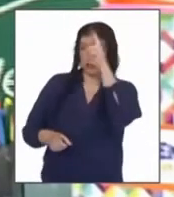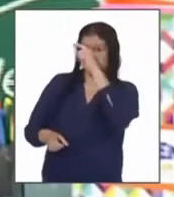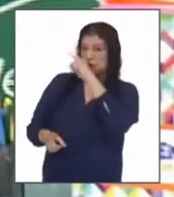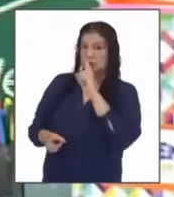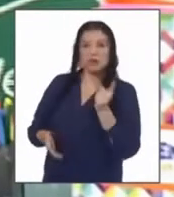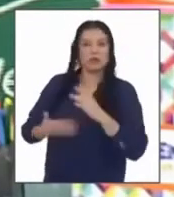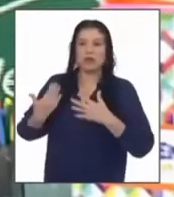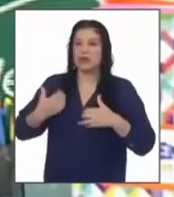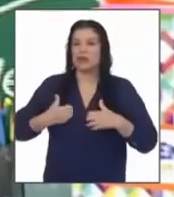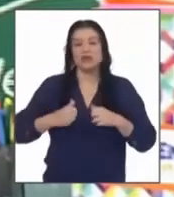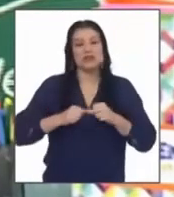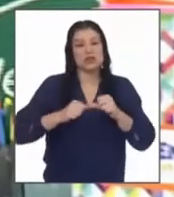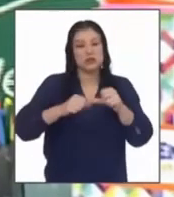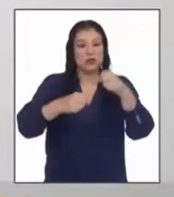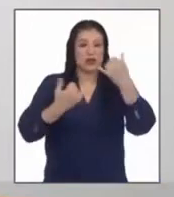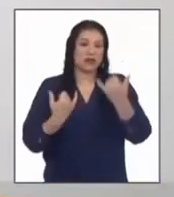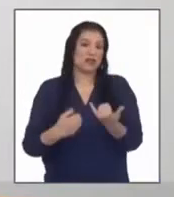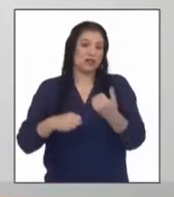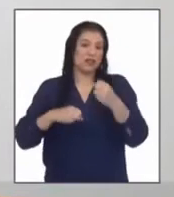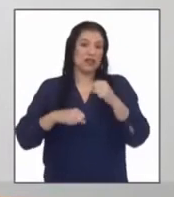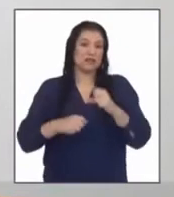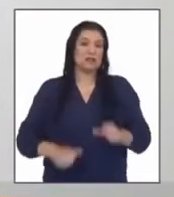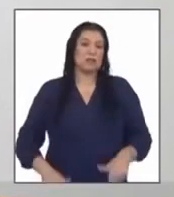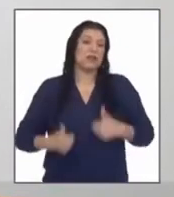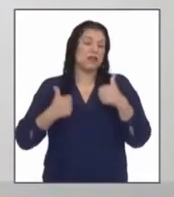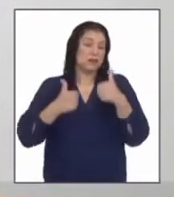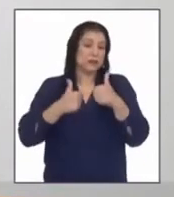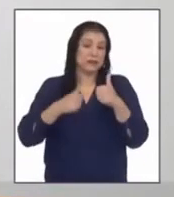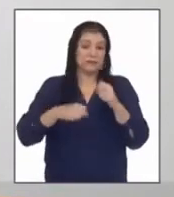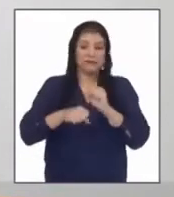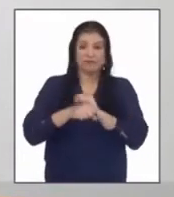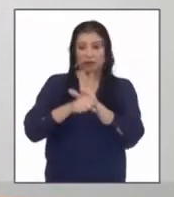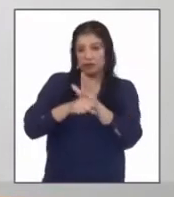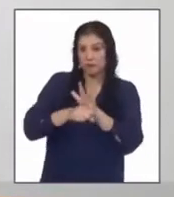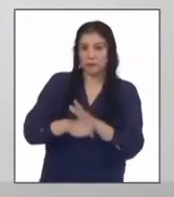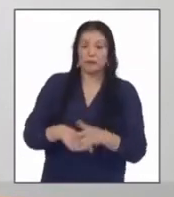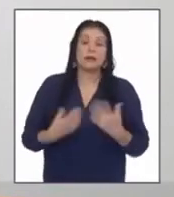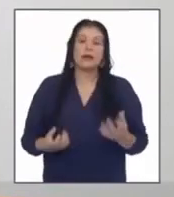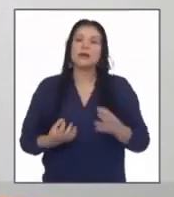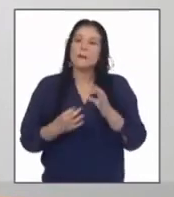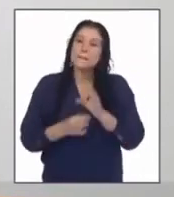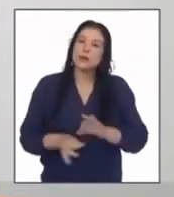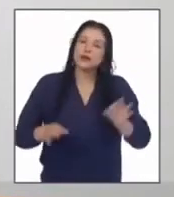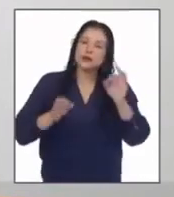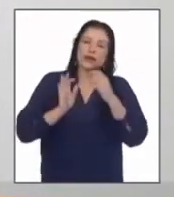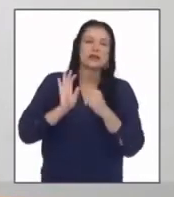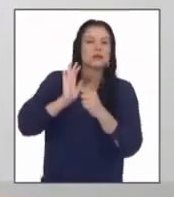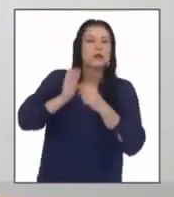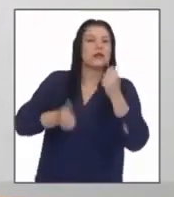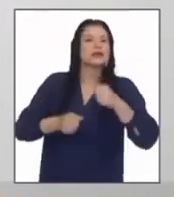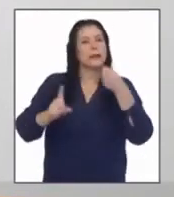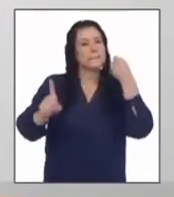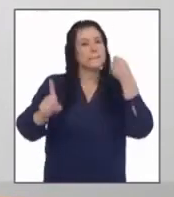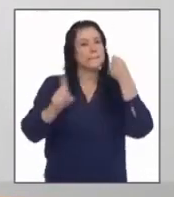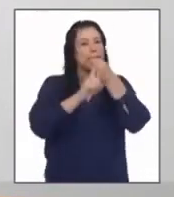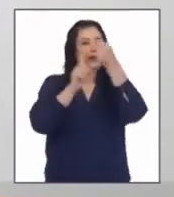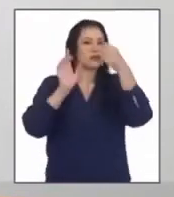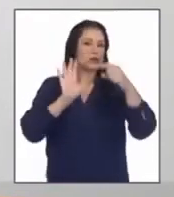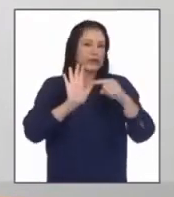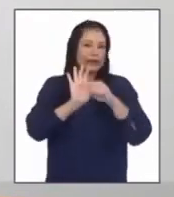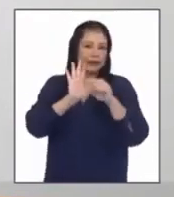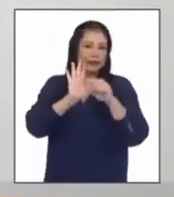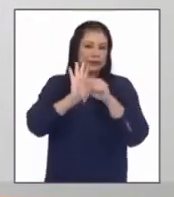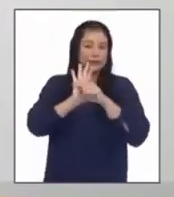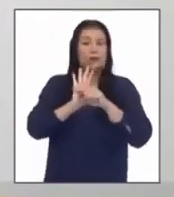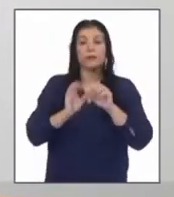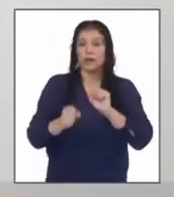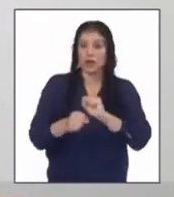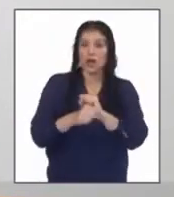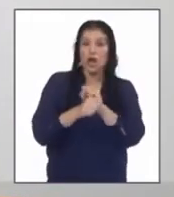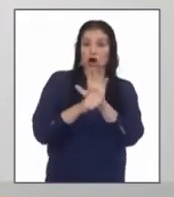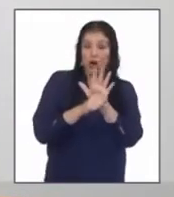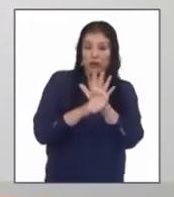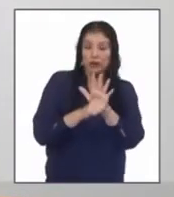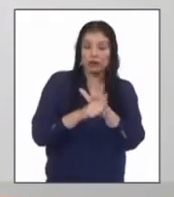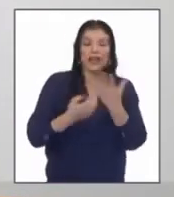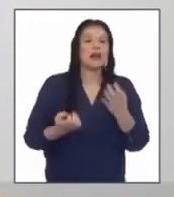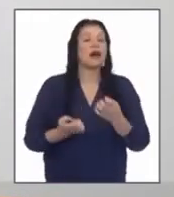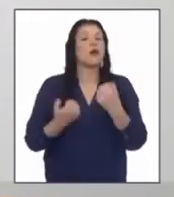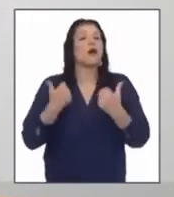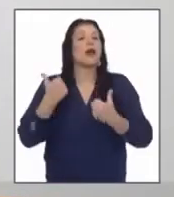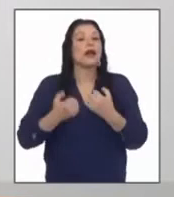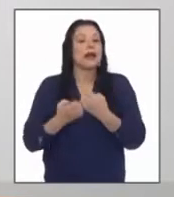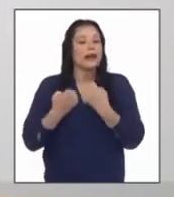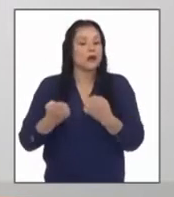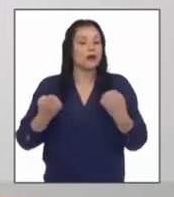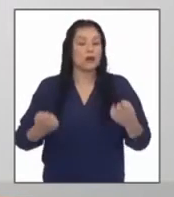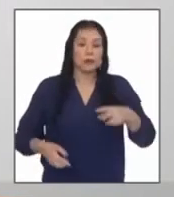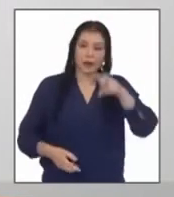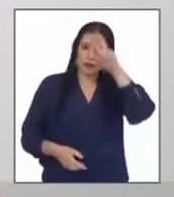que puedan sobrevivir en plena pandemia es importante resaltar el impacto negativo de la pandemia en la economía